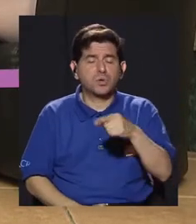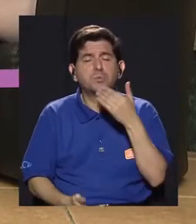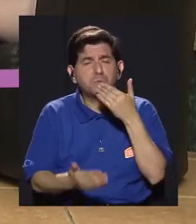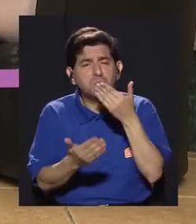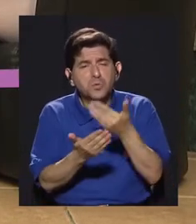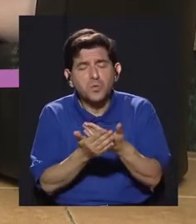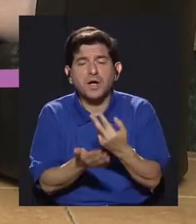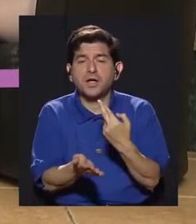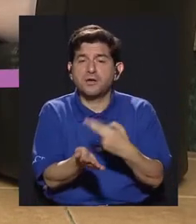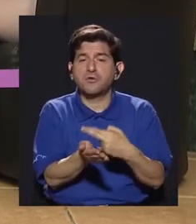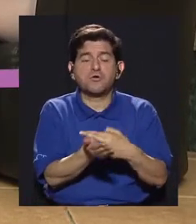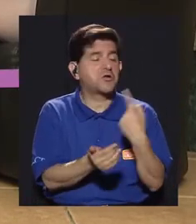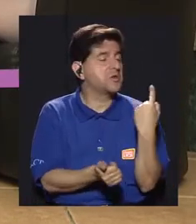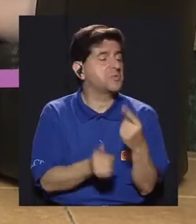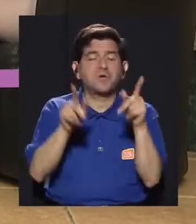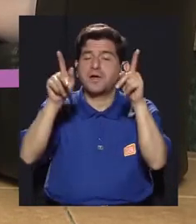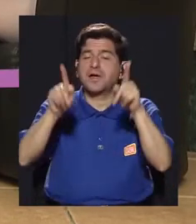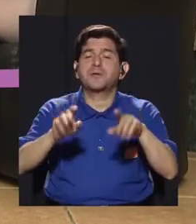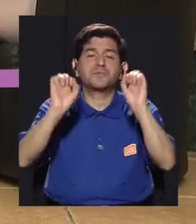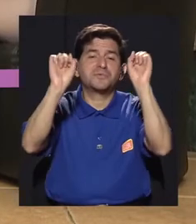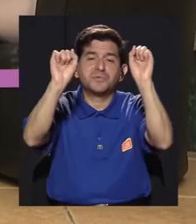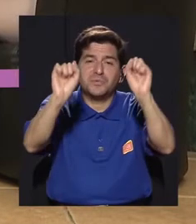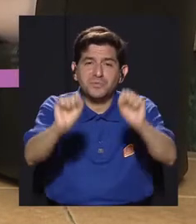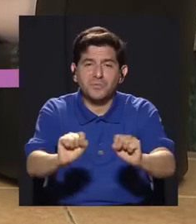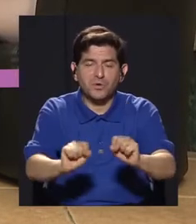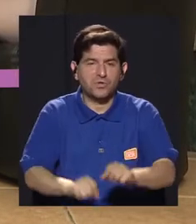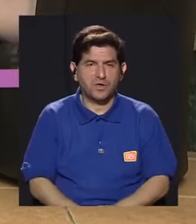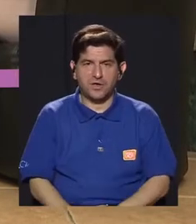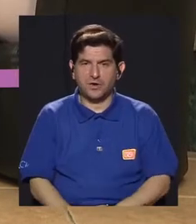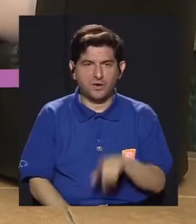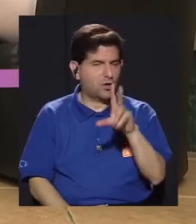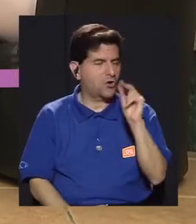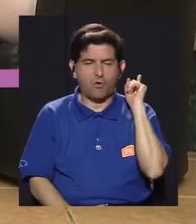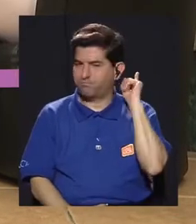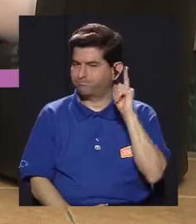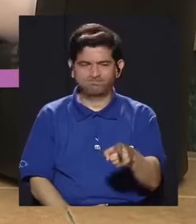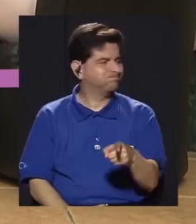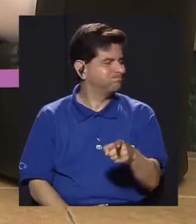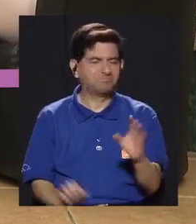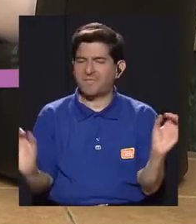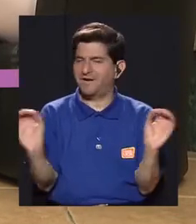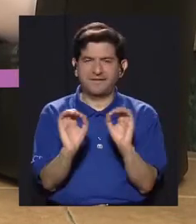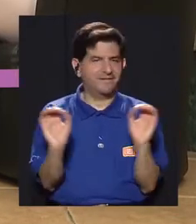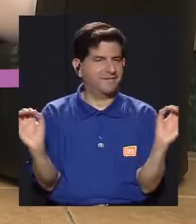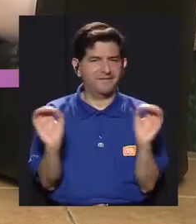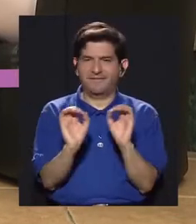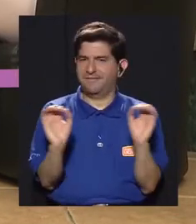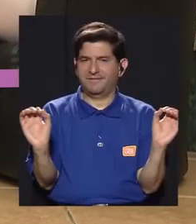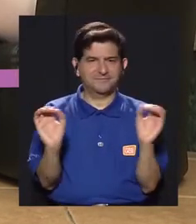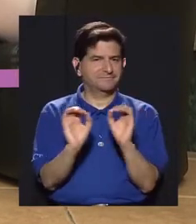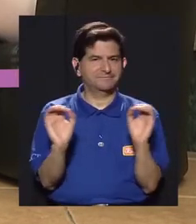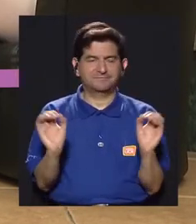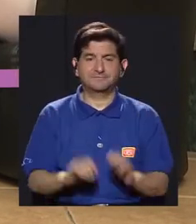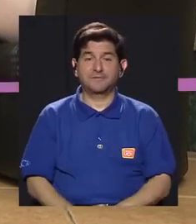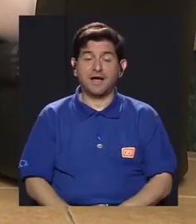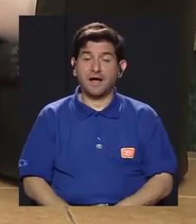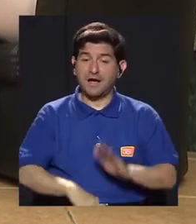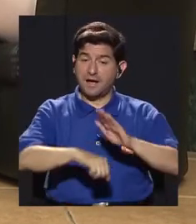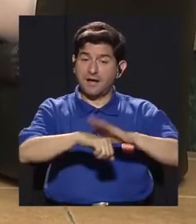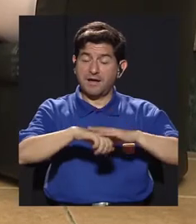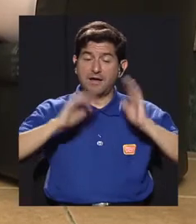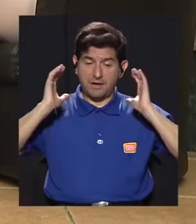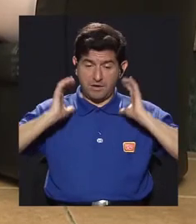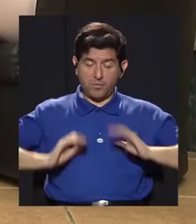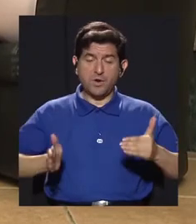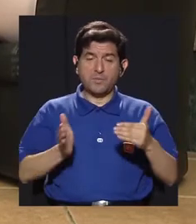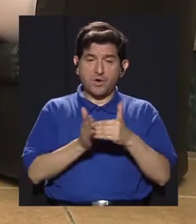gentiles. Es al ritmo de cada una de las personas. No se fuerza el movimiento de ninguna manera y esto hace